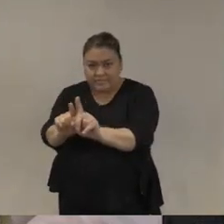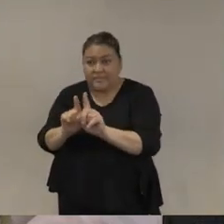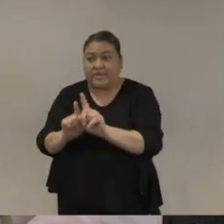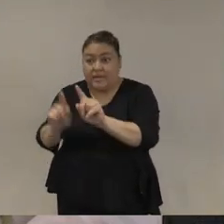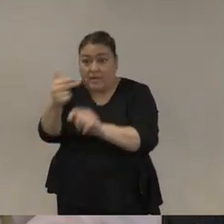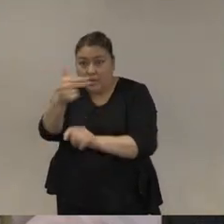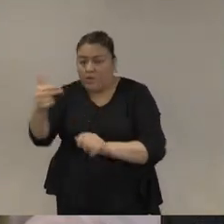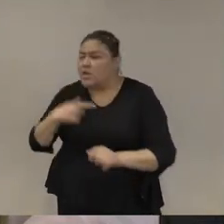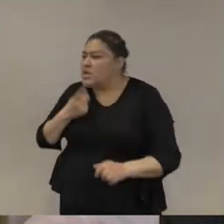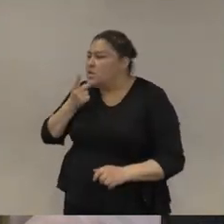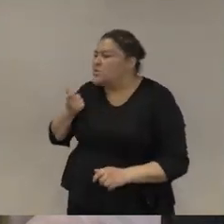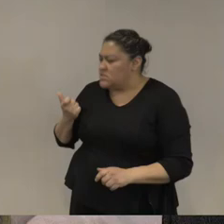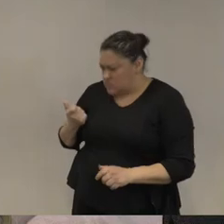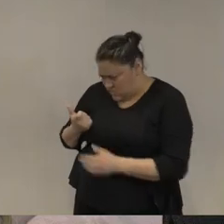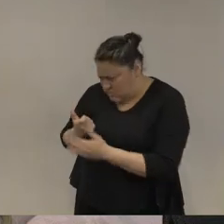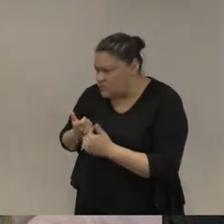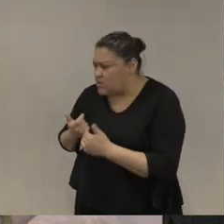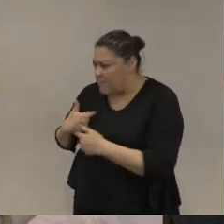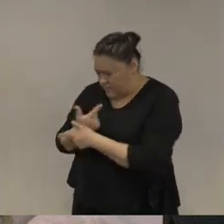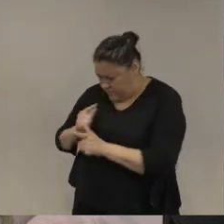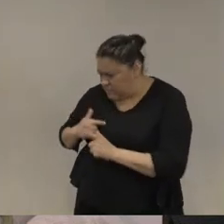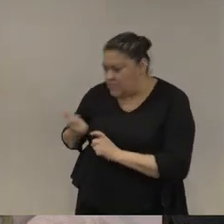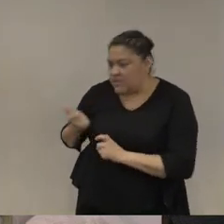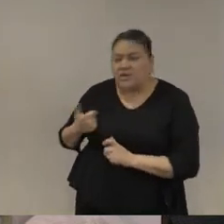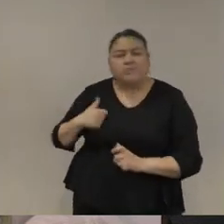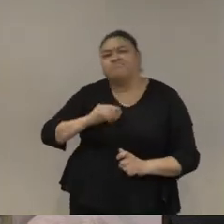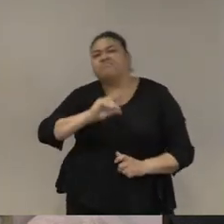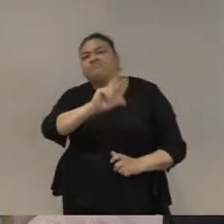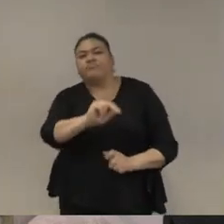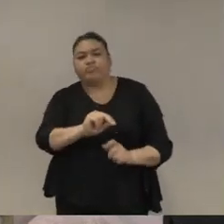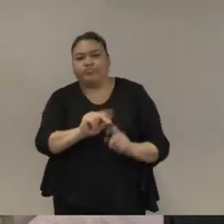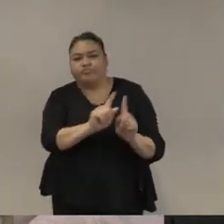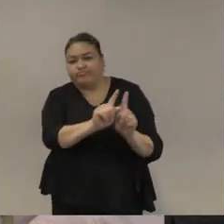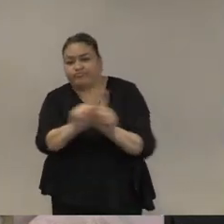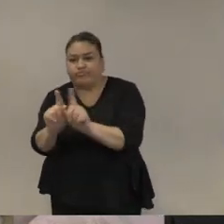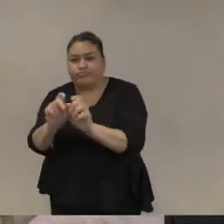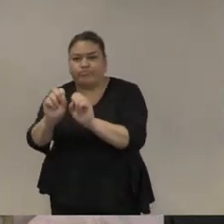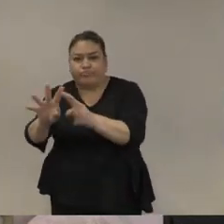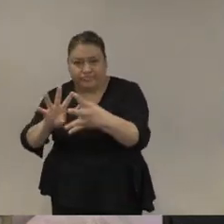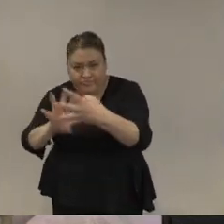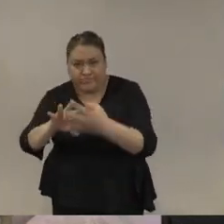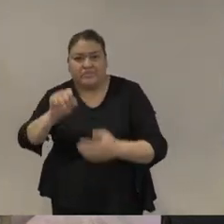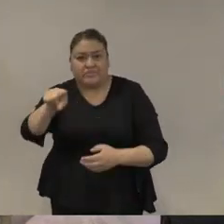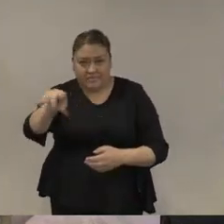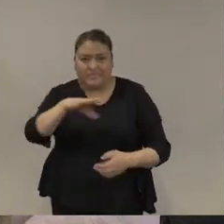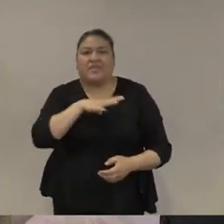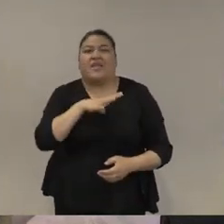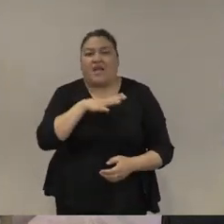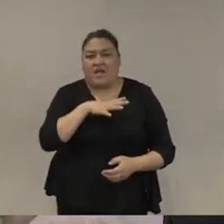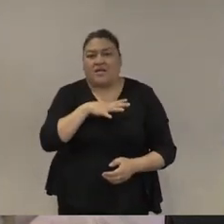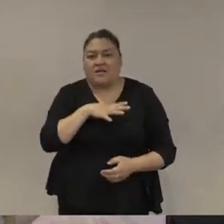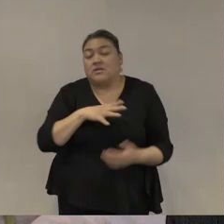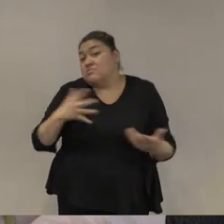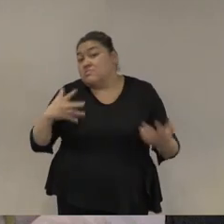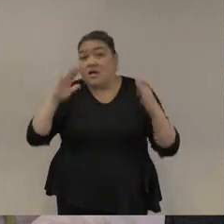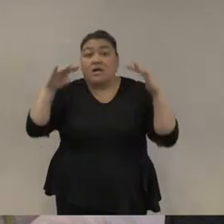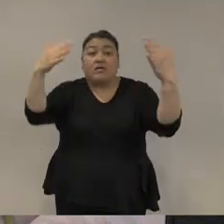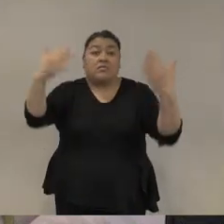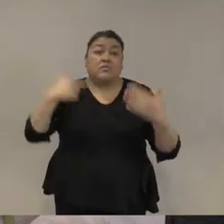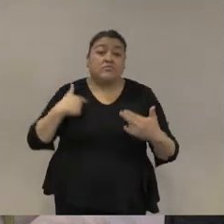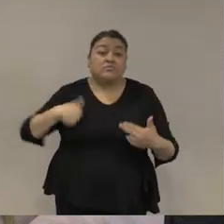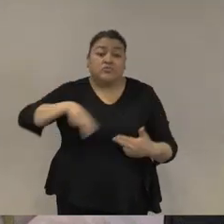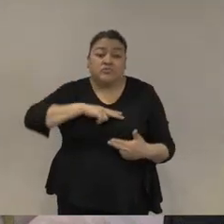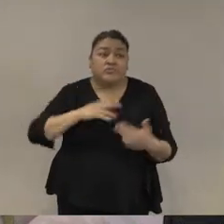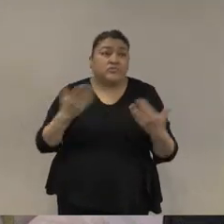que el Chapo le hace en ese momento lo cierto es que estamos en una realidad en donde lo que tenemos es desde dos